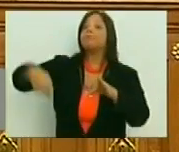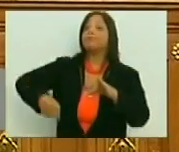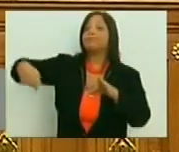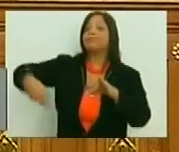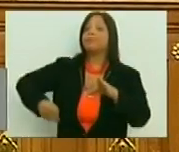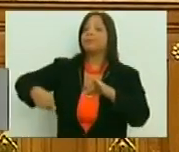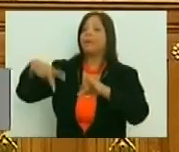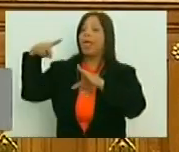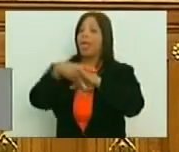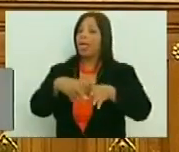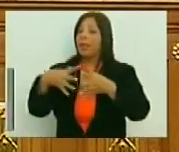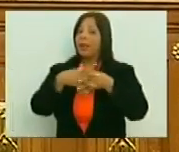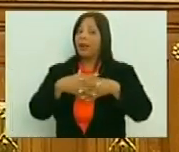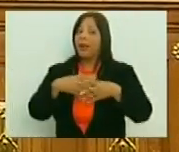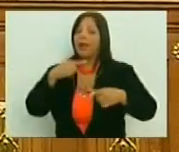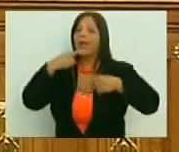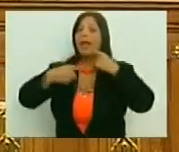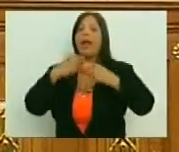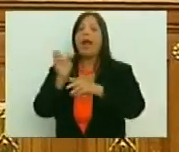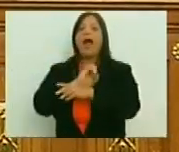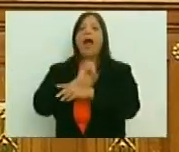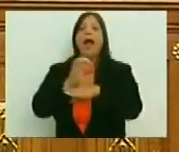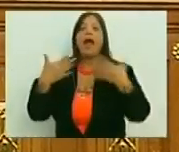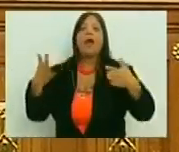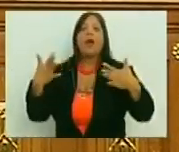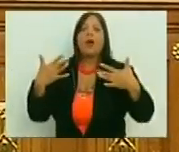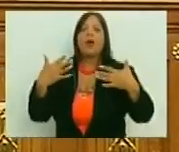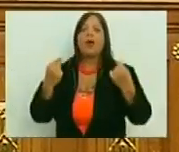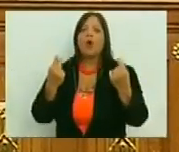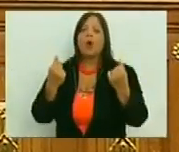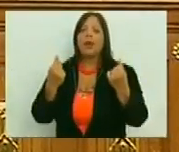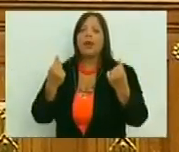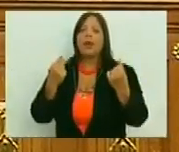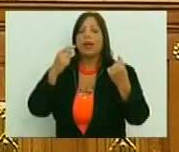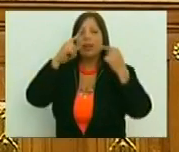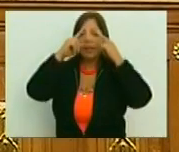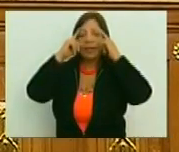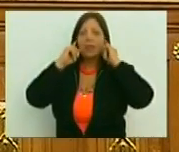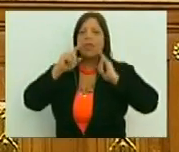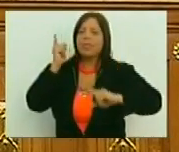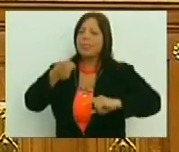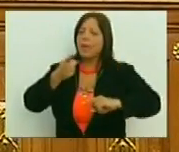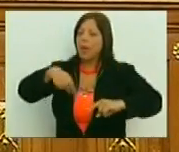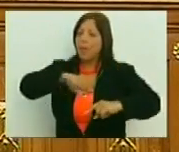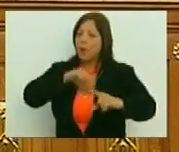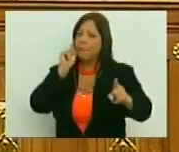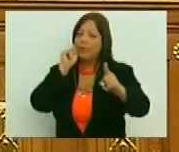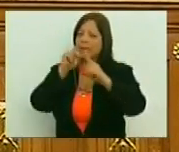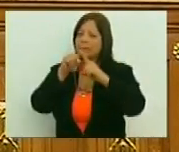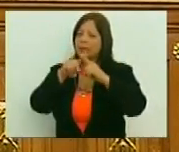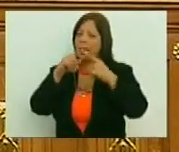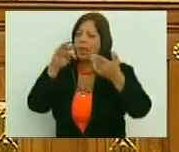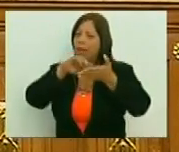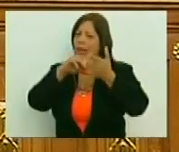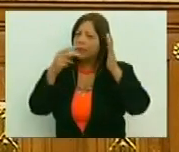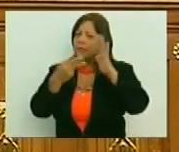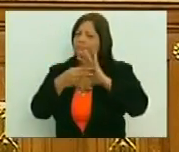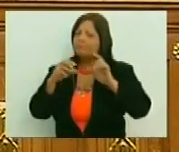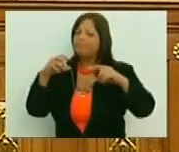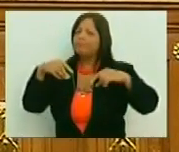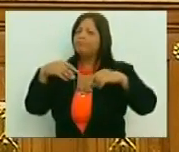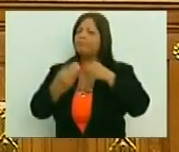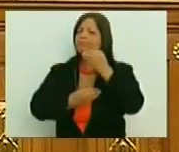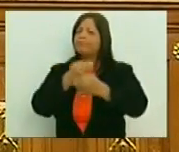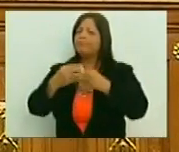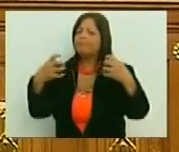que nos obligó a declarar, una emergencia económica, debemos precisar, que dicha crisis, ha sido